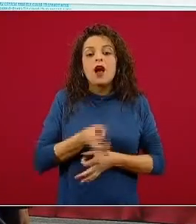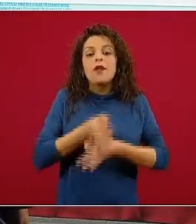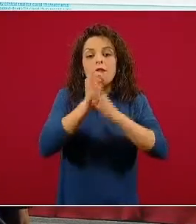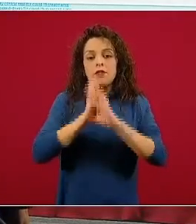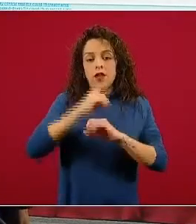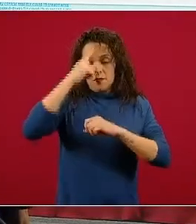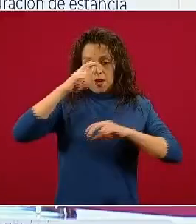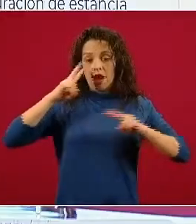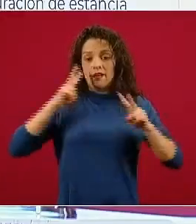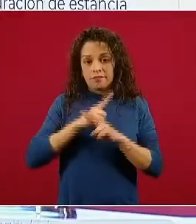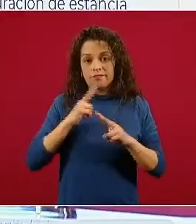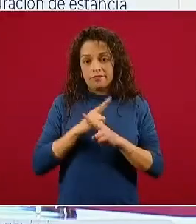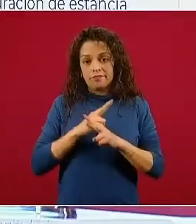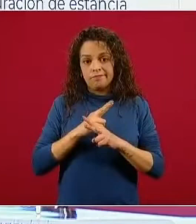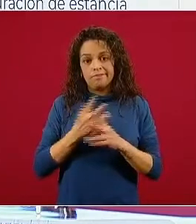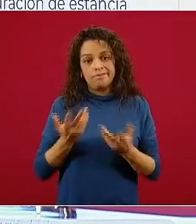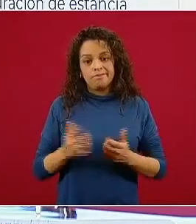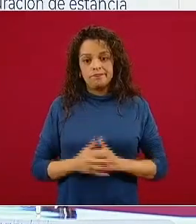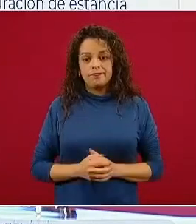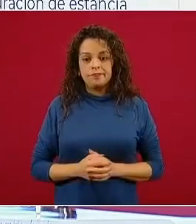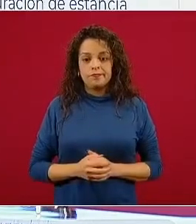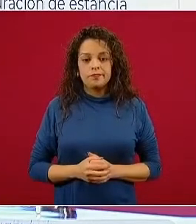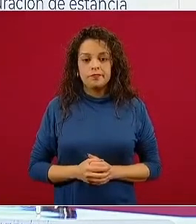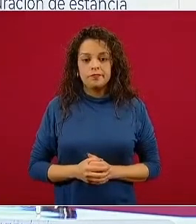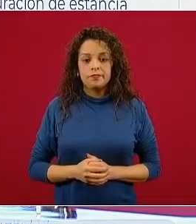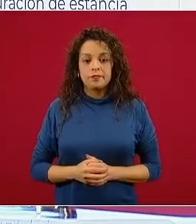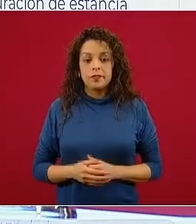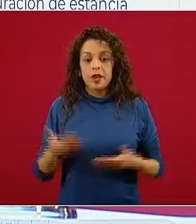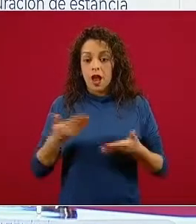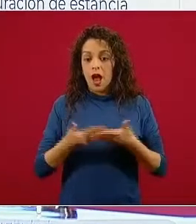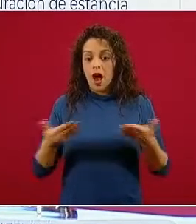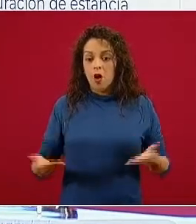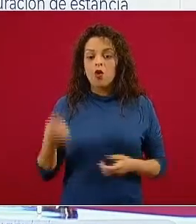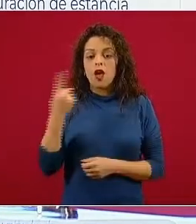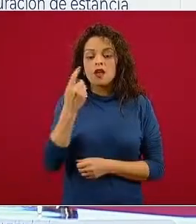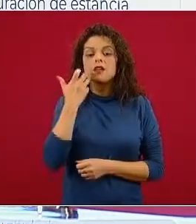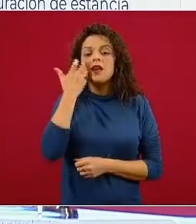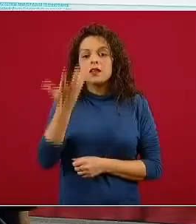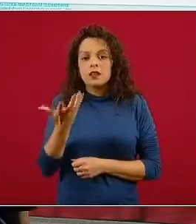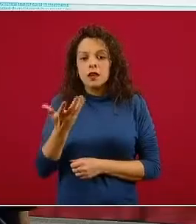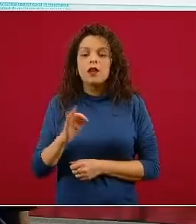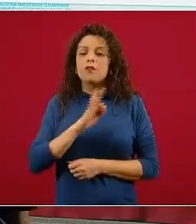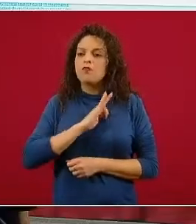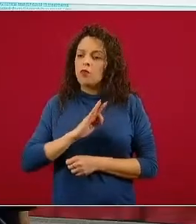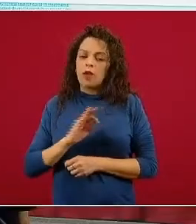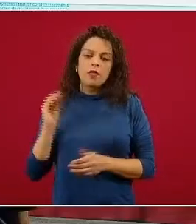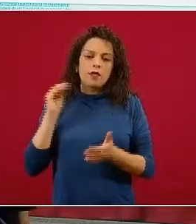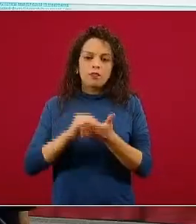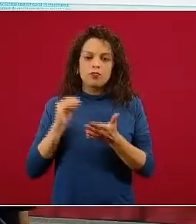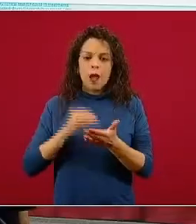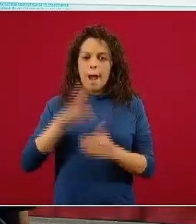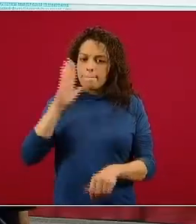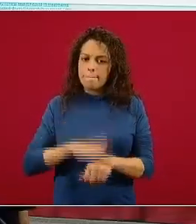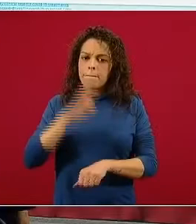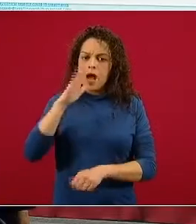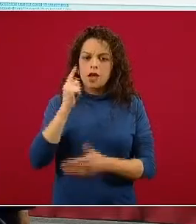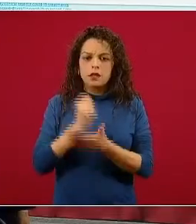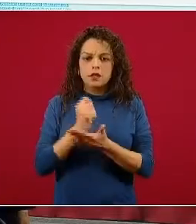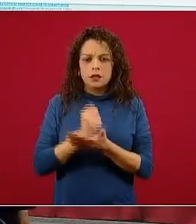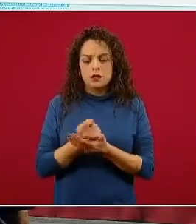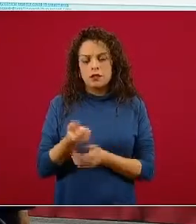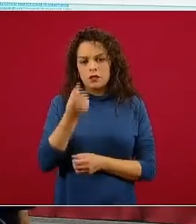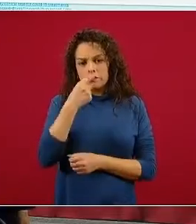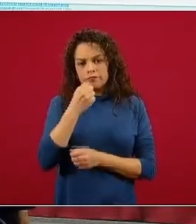Y al día de hoy se busca que en la plataforma global se incluyan otros tratamientos y se sigue buscando la